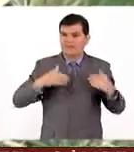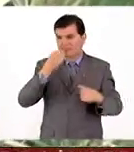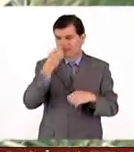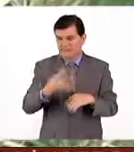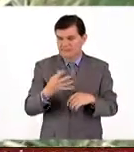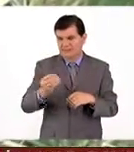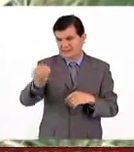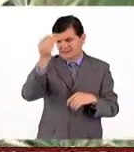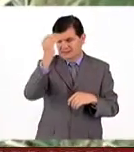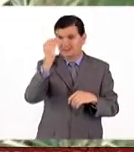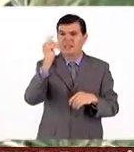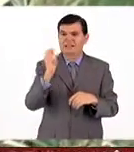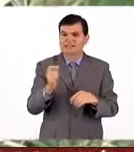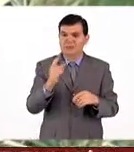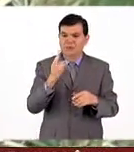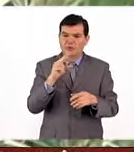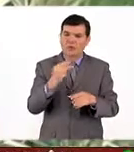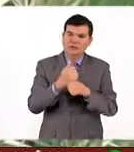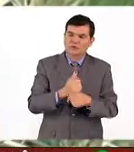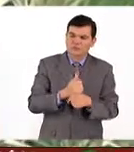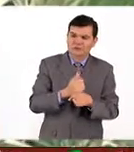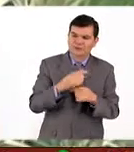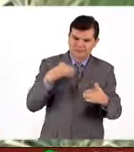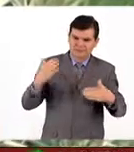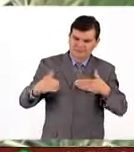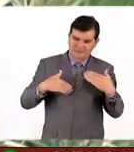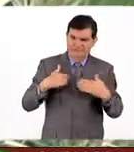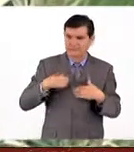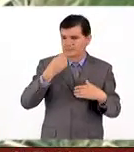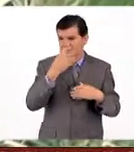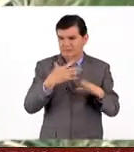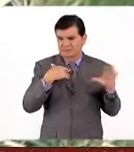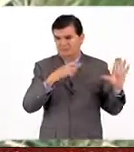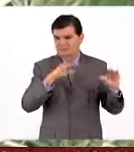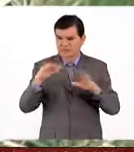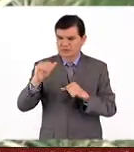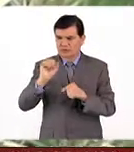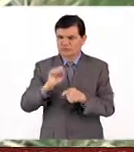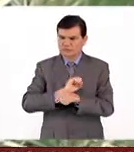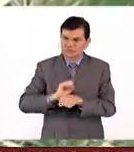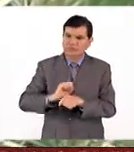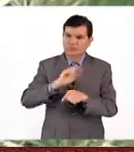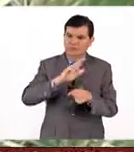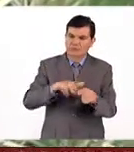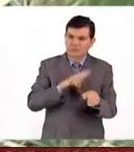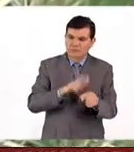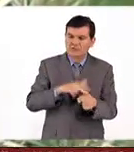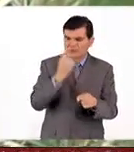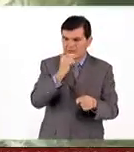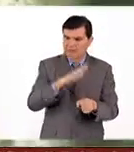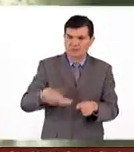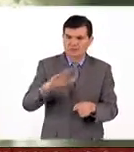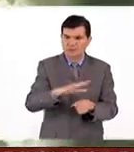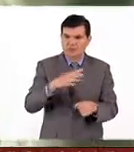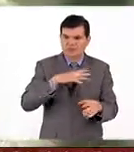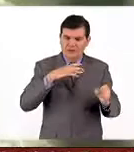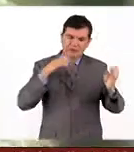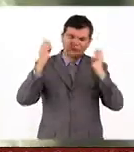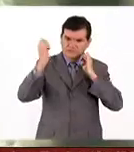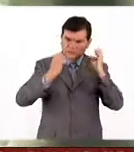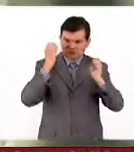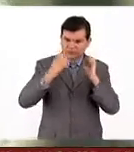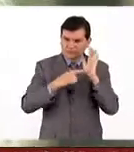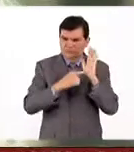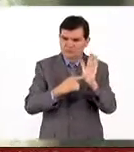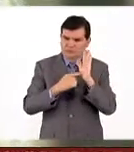ciencia debe ser no sufrida, sino divertida y enseñada de manera sencilla para todos, entonces tenemos muchas exposiciones,